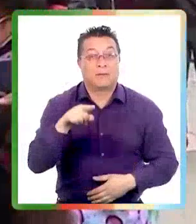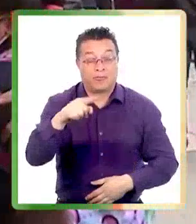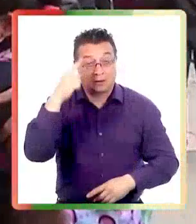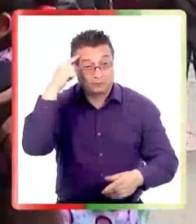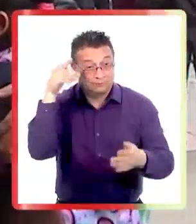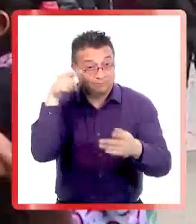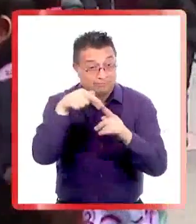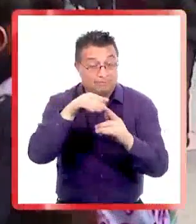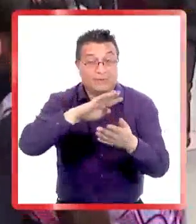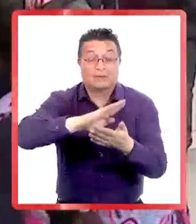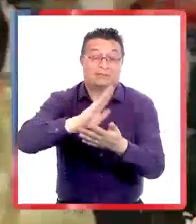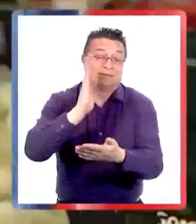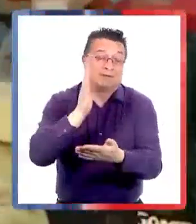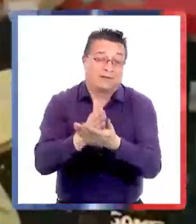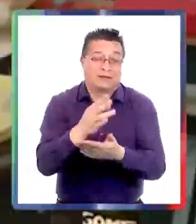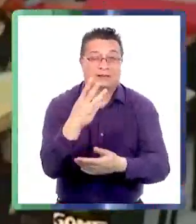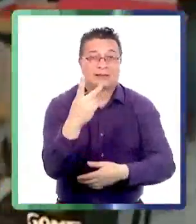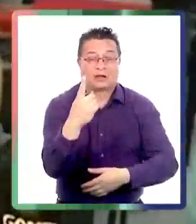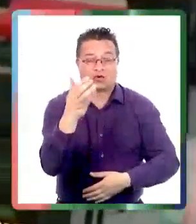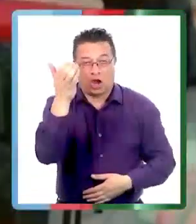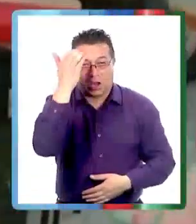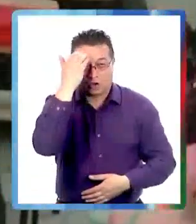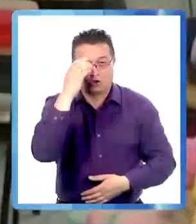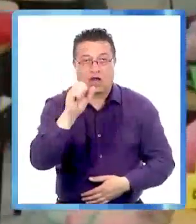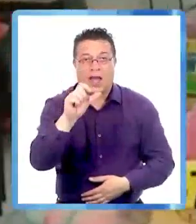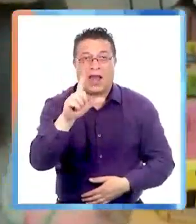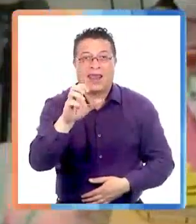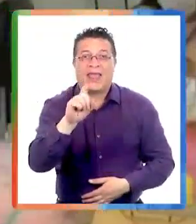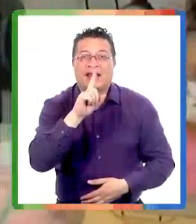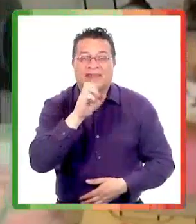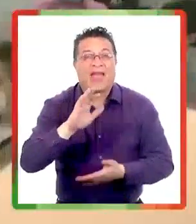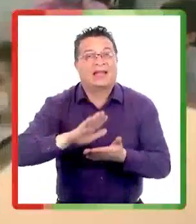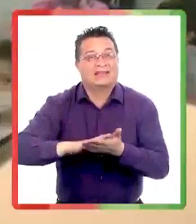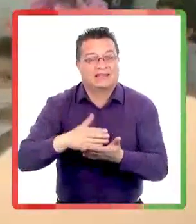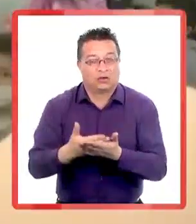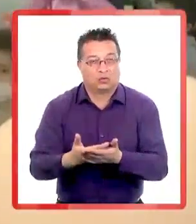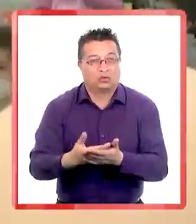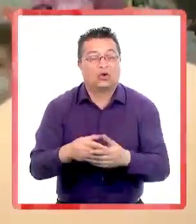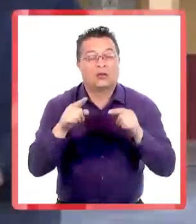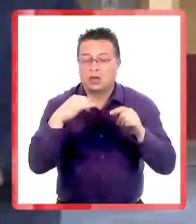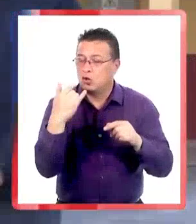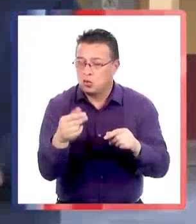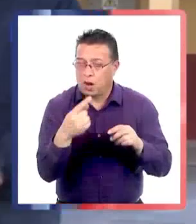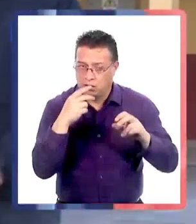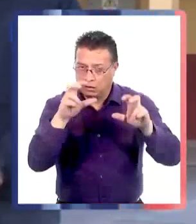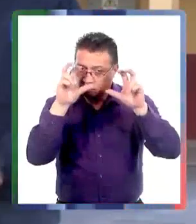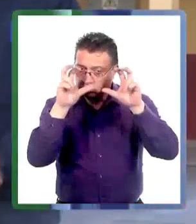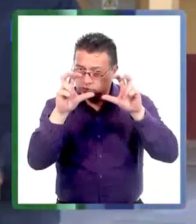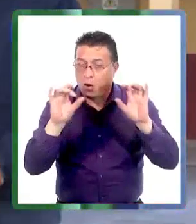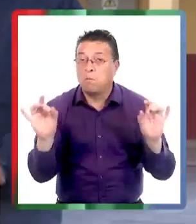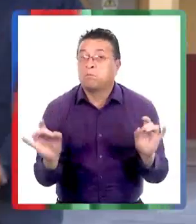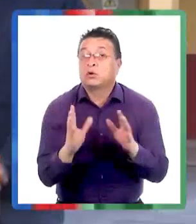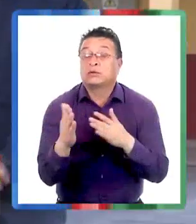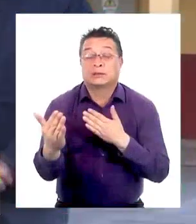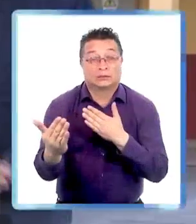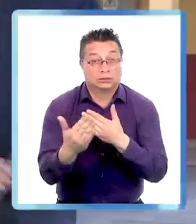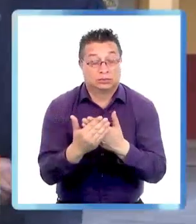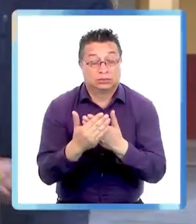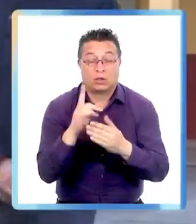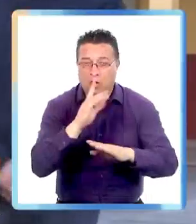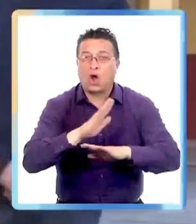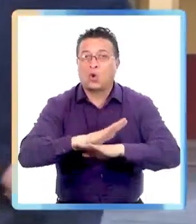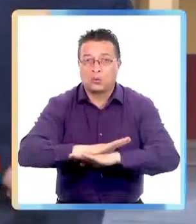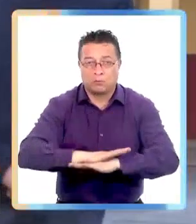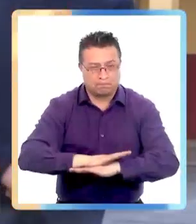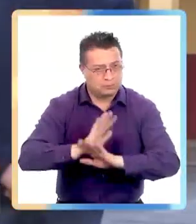norte. La idea es terminar la alerta sanitaria el 31 de agosto. Sin embargo, por cierto, que siempre estamos alerta a lo que pueda